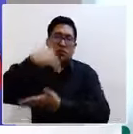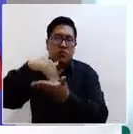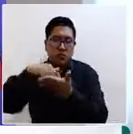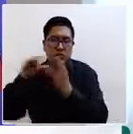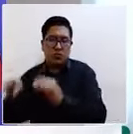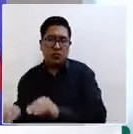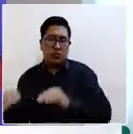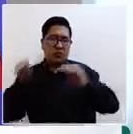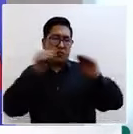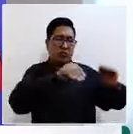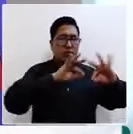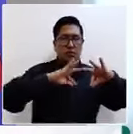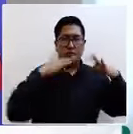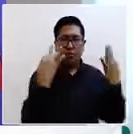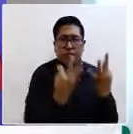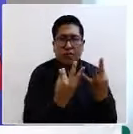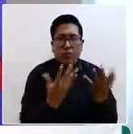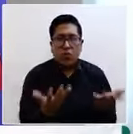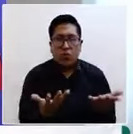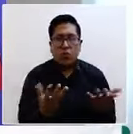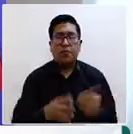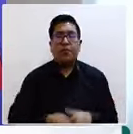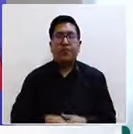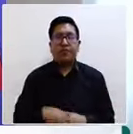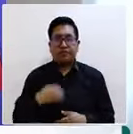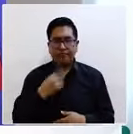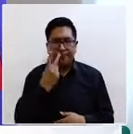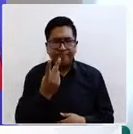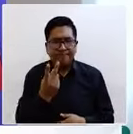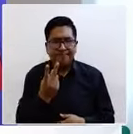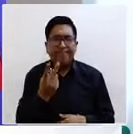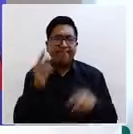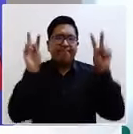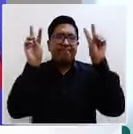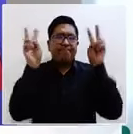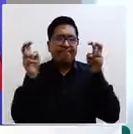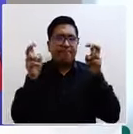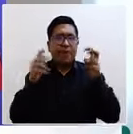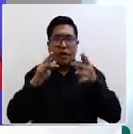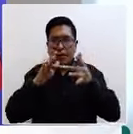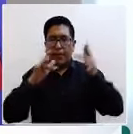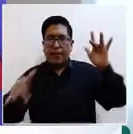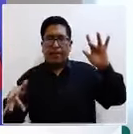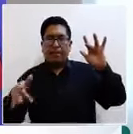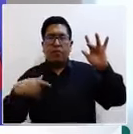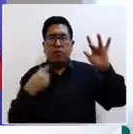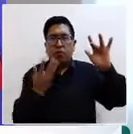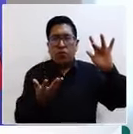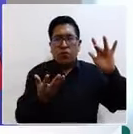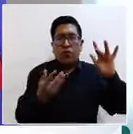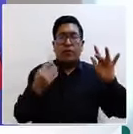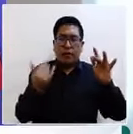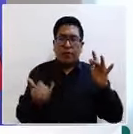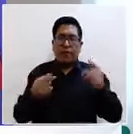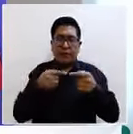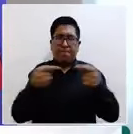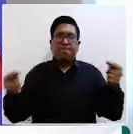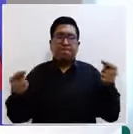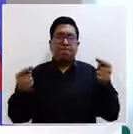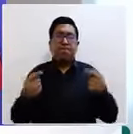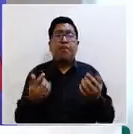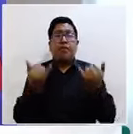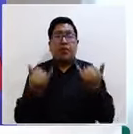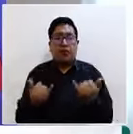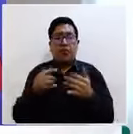origen, se perdería la posibilidad de seguir trabajando, cuando en realidad es todo lo contrario. Si se ha